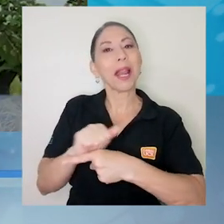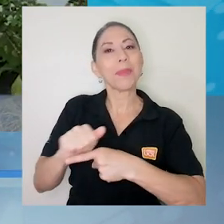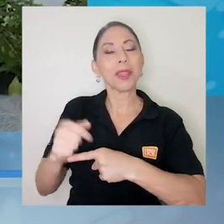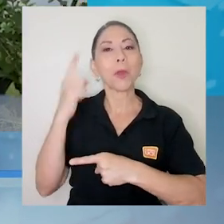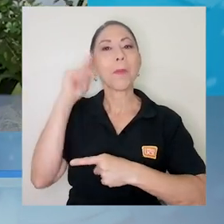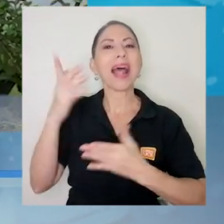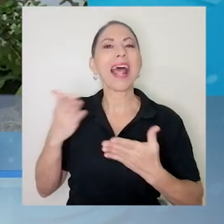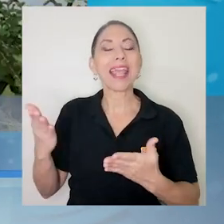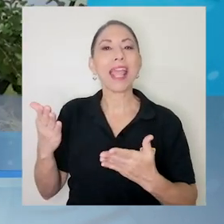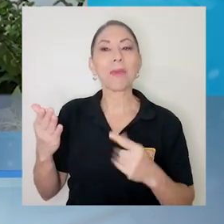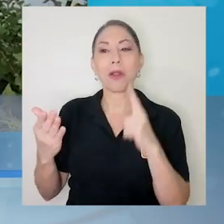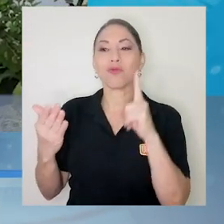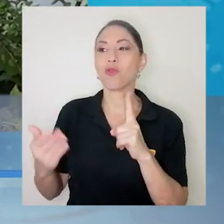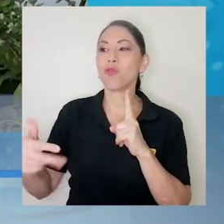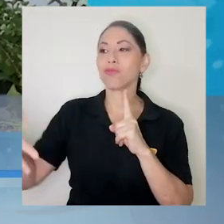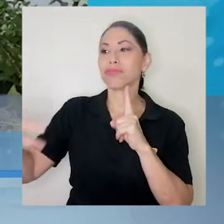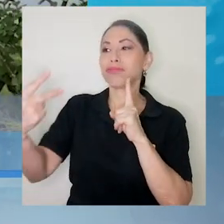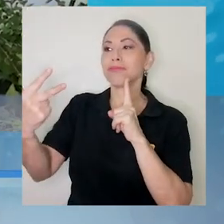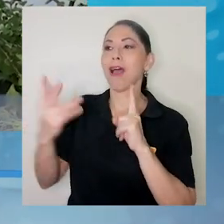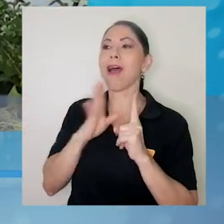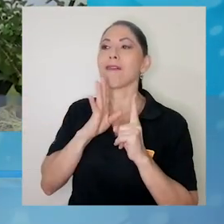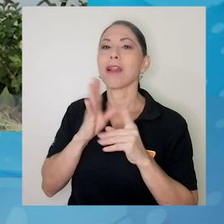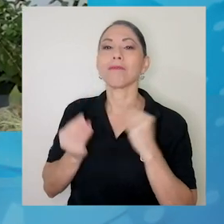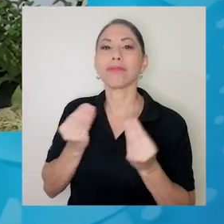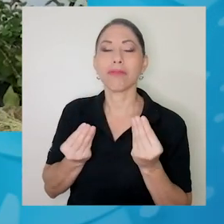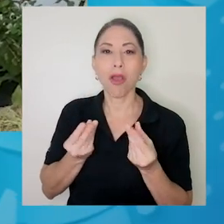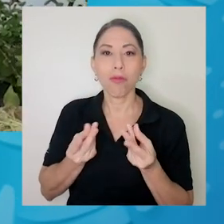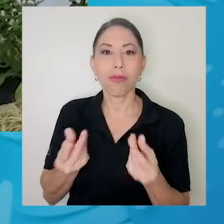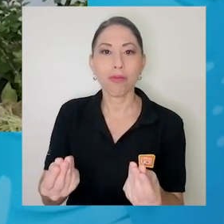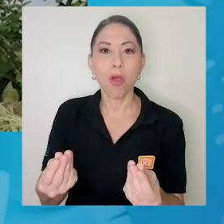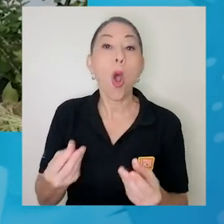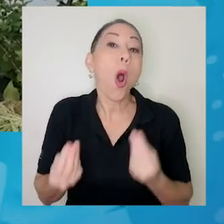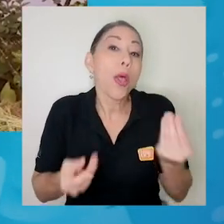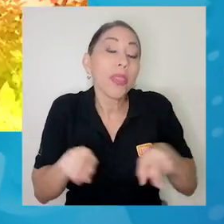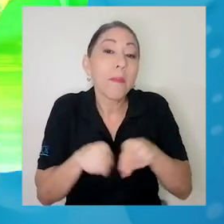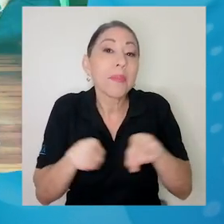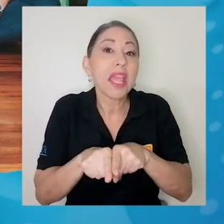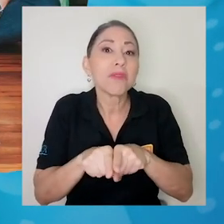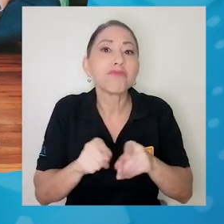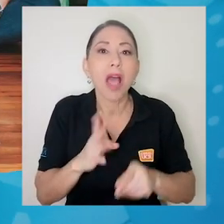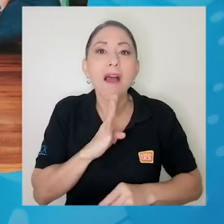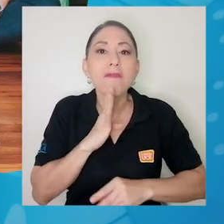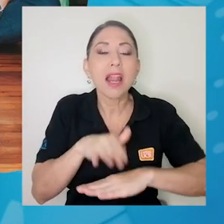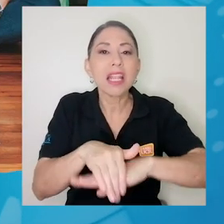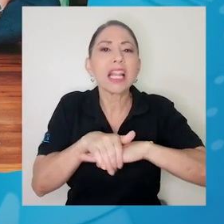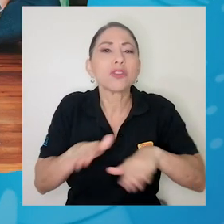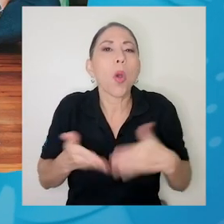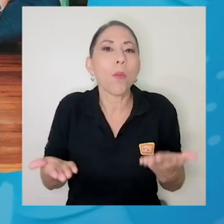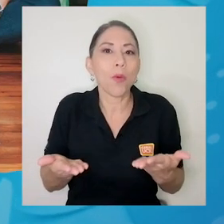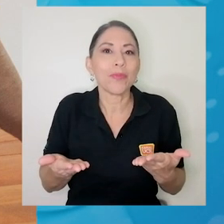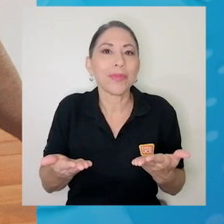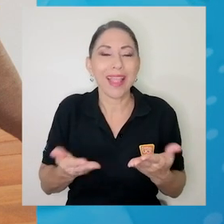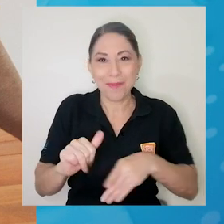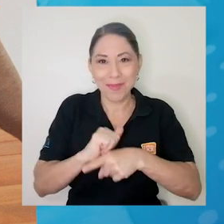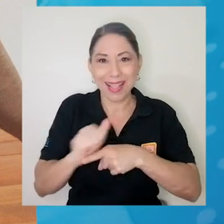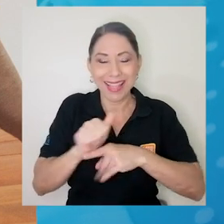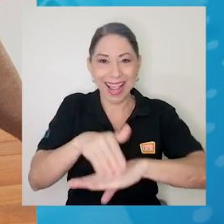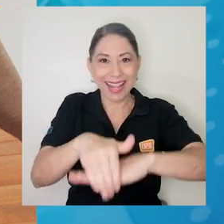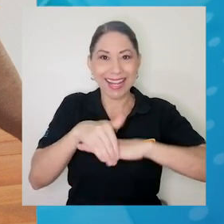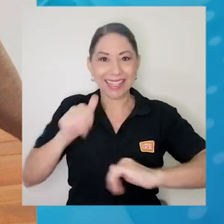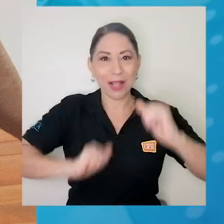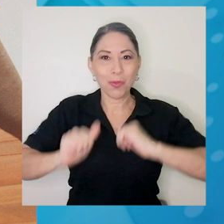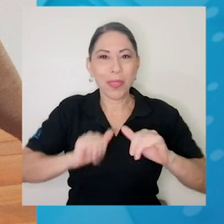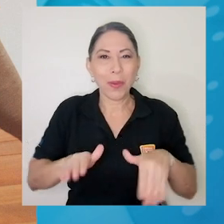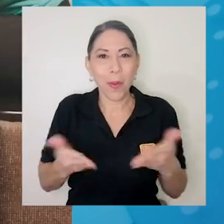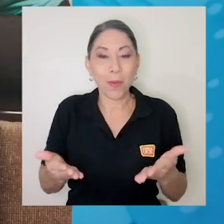o cómo hablar en inglés, cómo practicar inglés actuando. Tenemos adultos que son personas que tienen